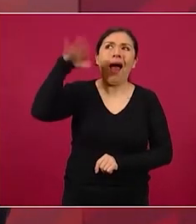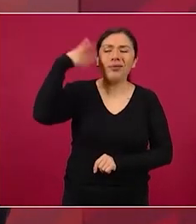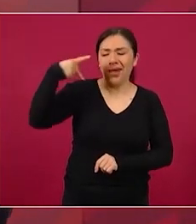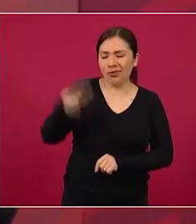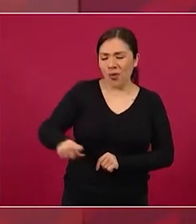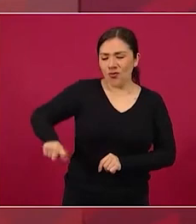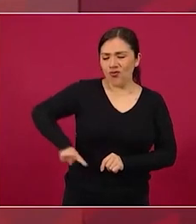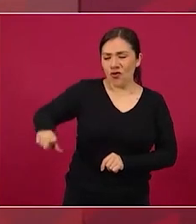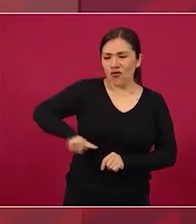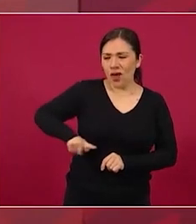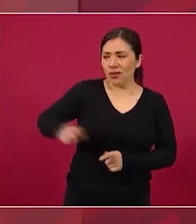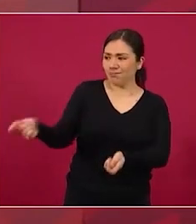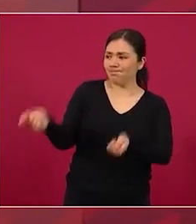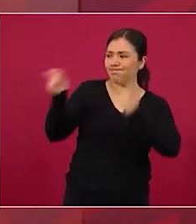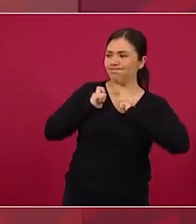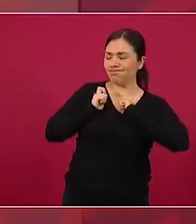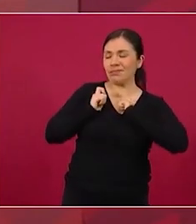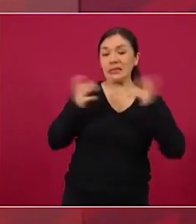y cómo